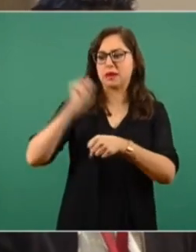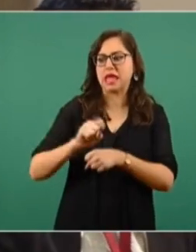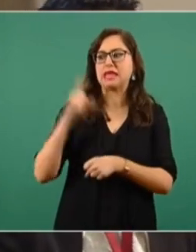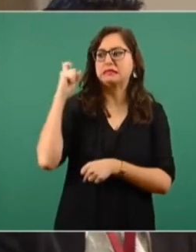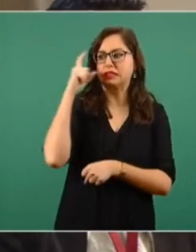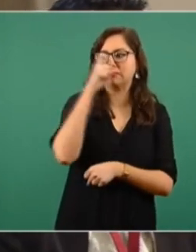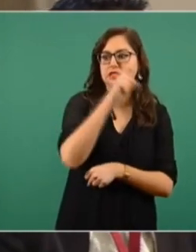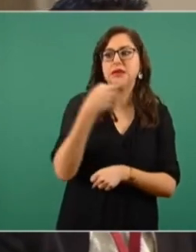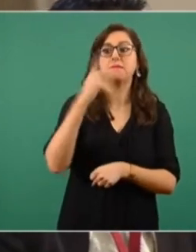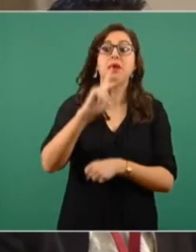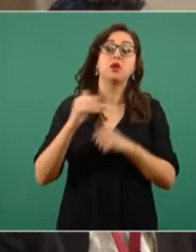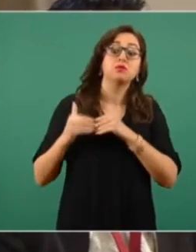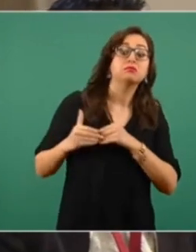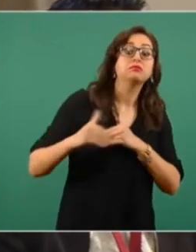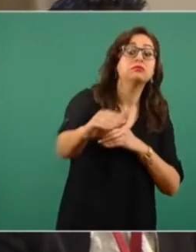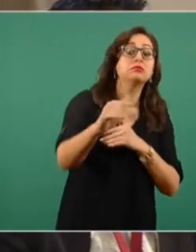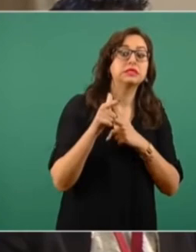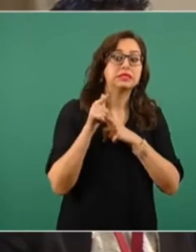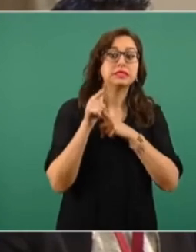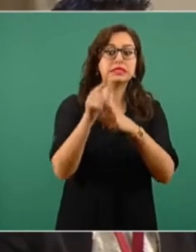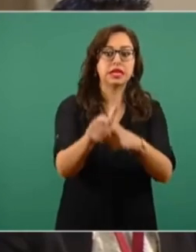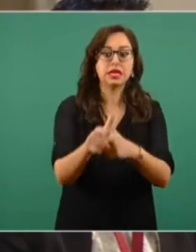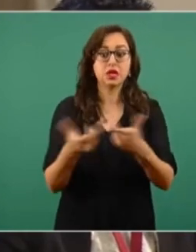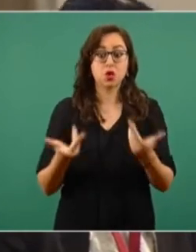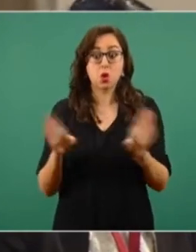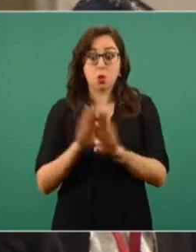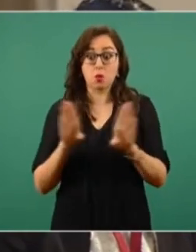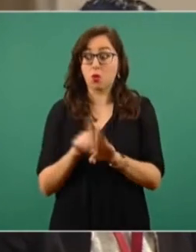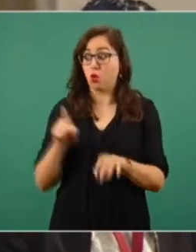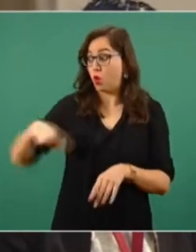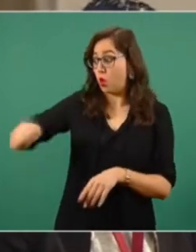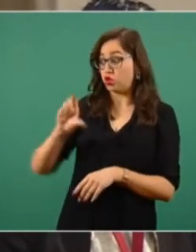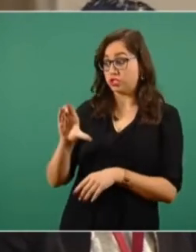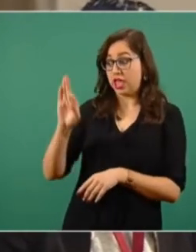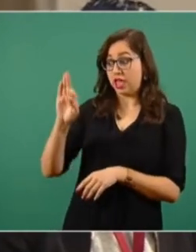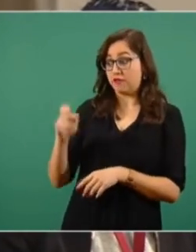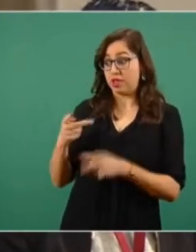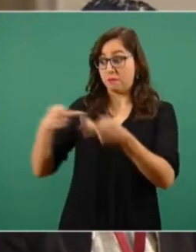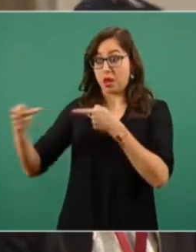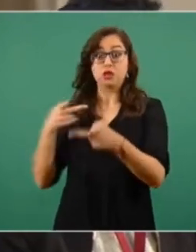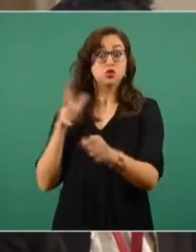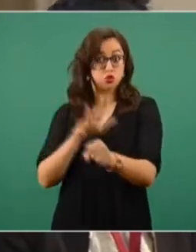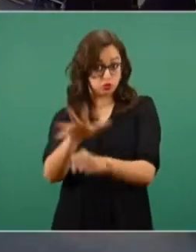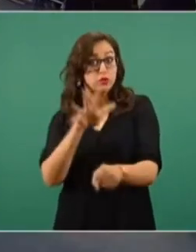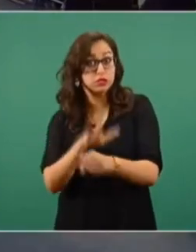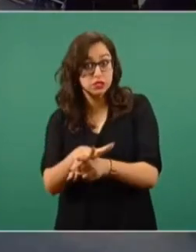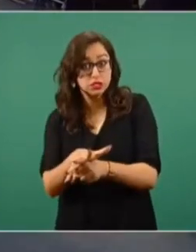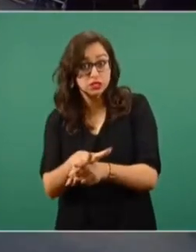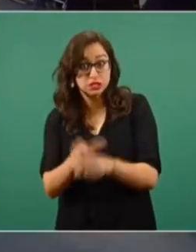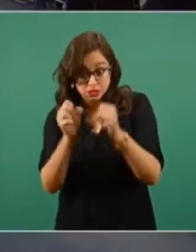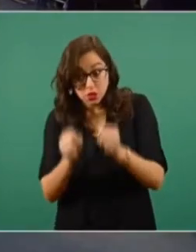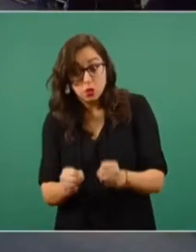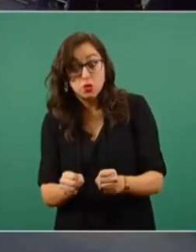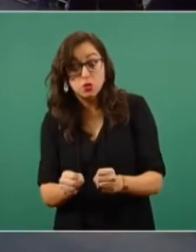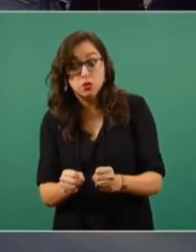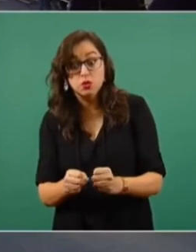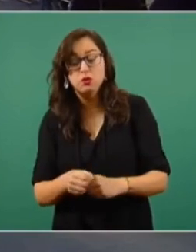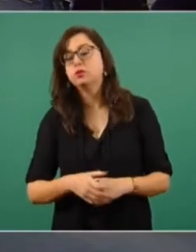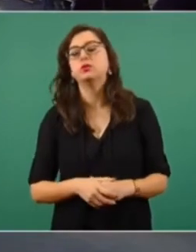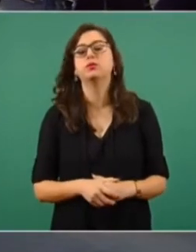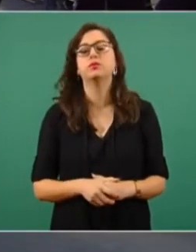suspensión de gas natural sí es suficiente con todos estos mecanismos que ahora nos han explicado. Gracias. Bueno,